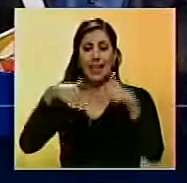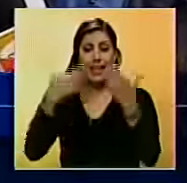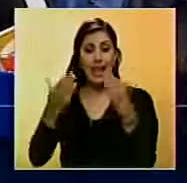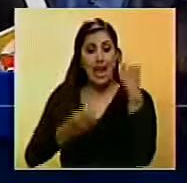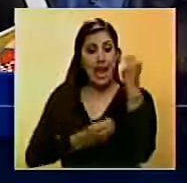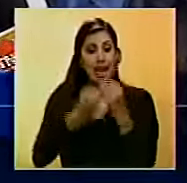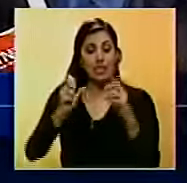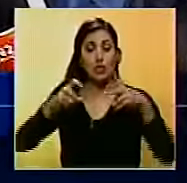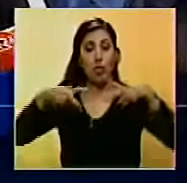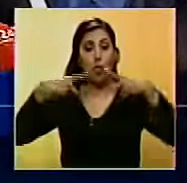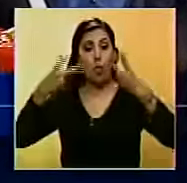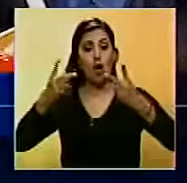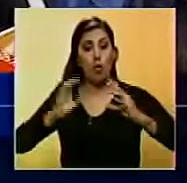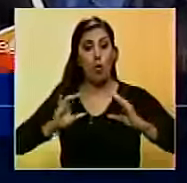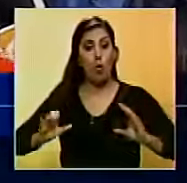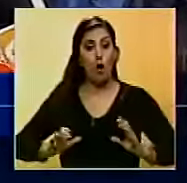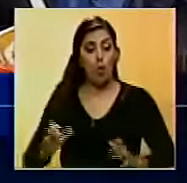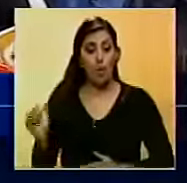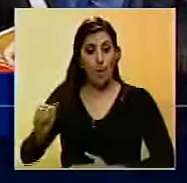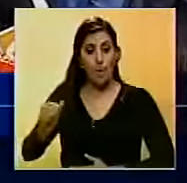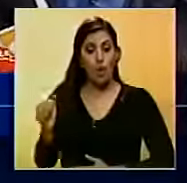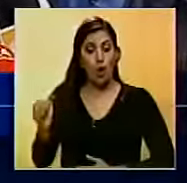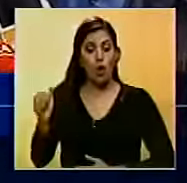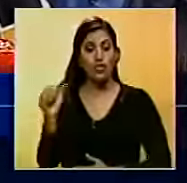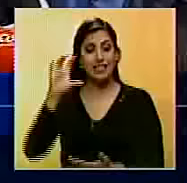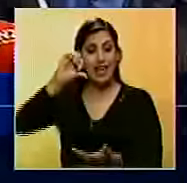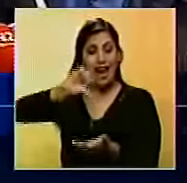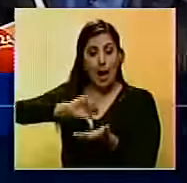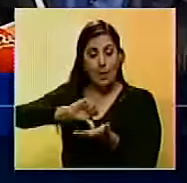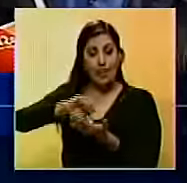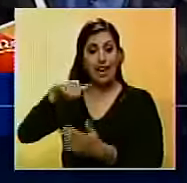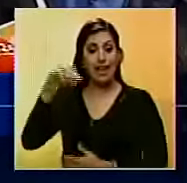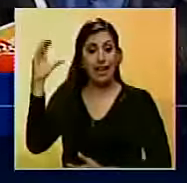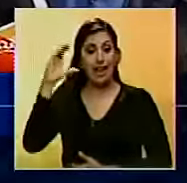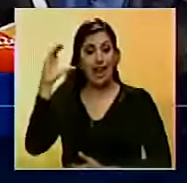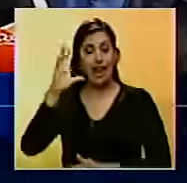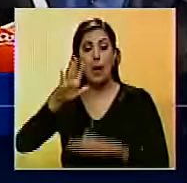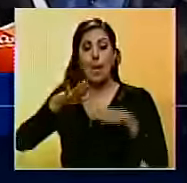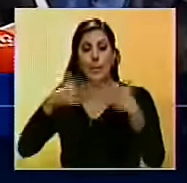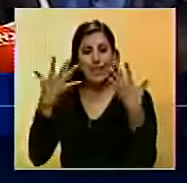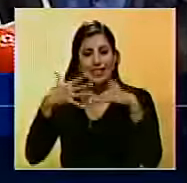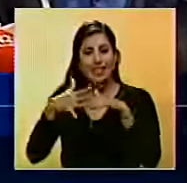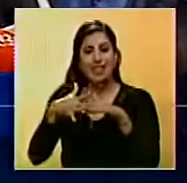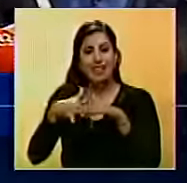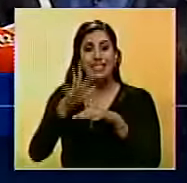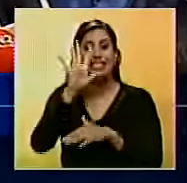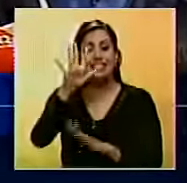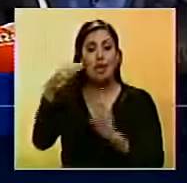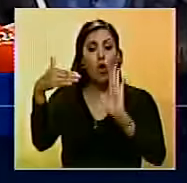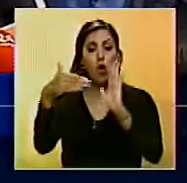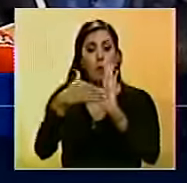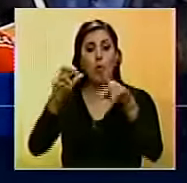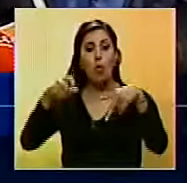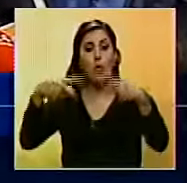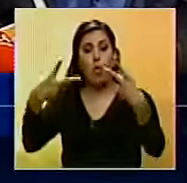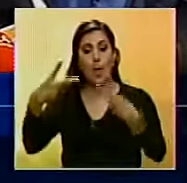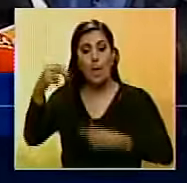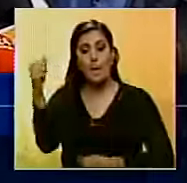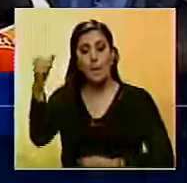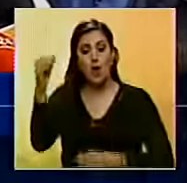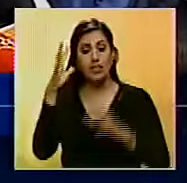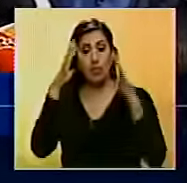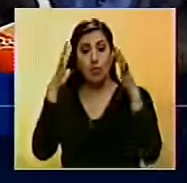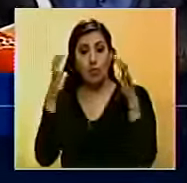creación de un nuevo cuerpo policial capital para la Gran Caracas para incorporar 5.000 nuevos funcionarios